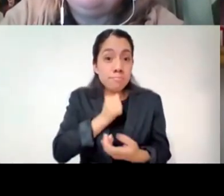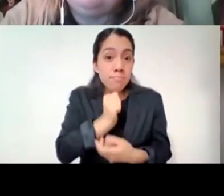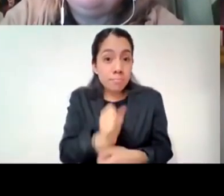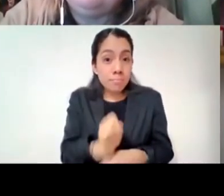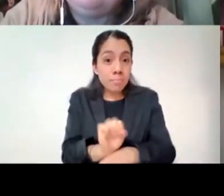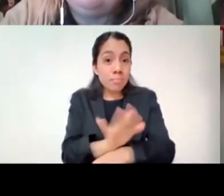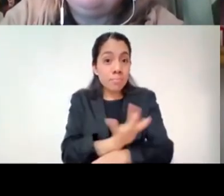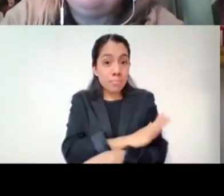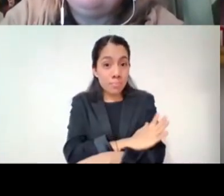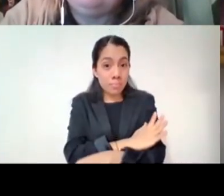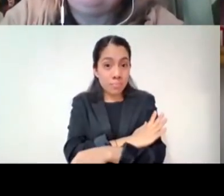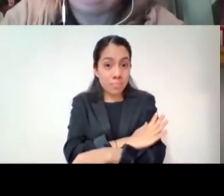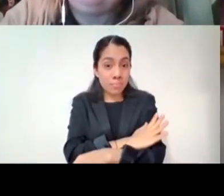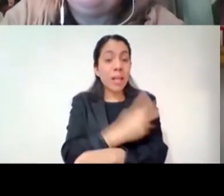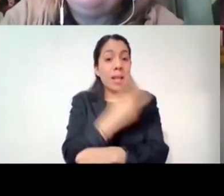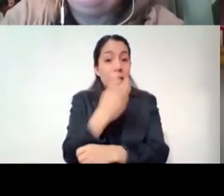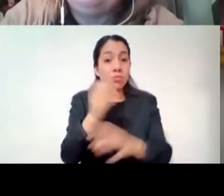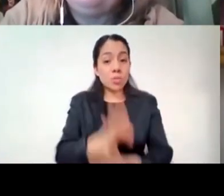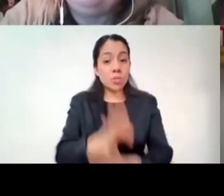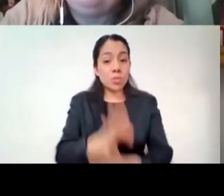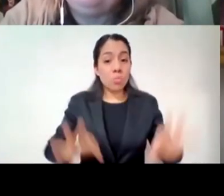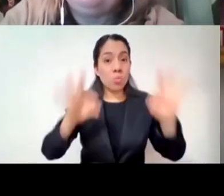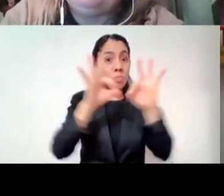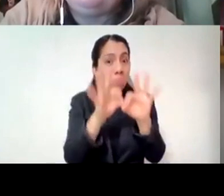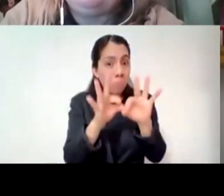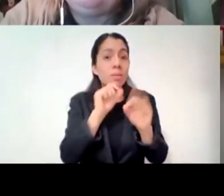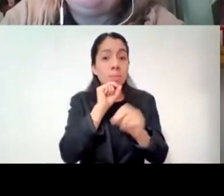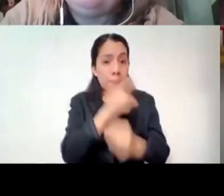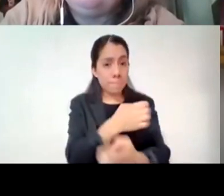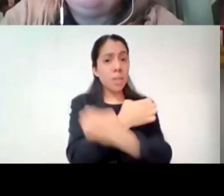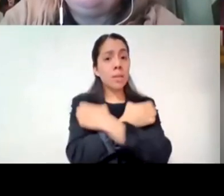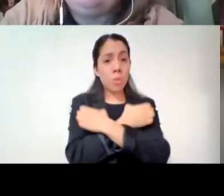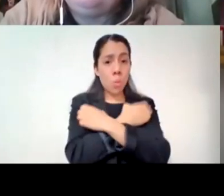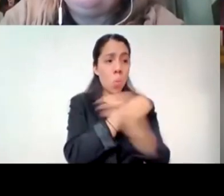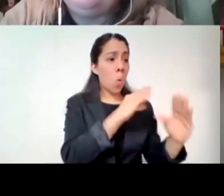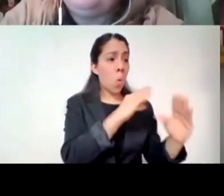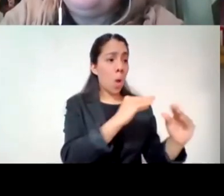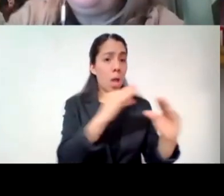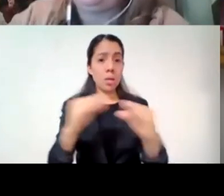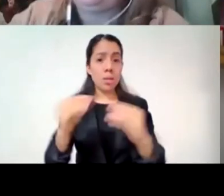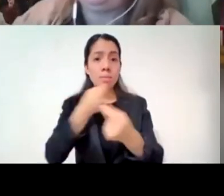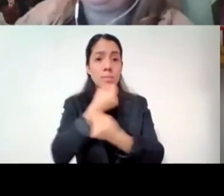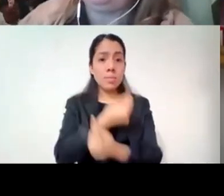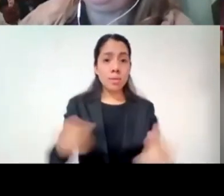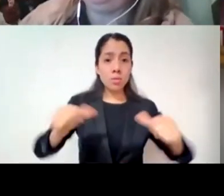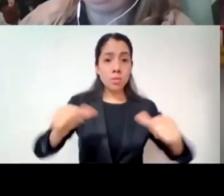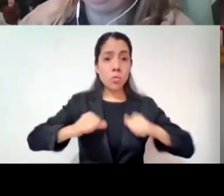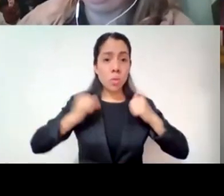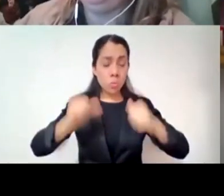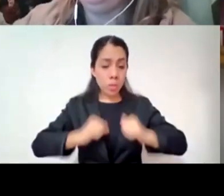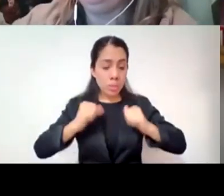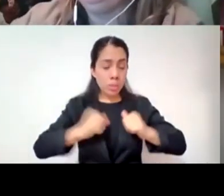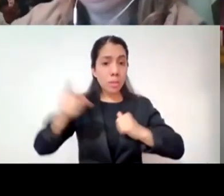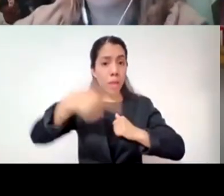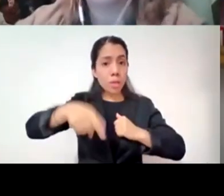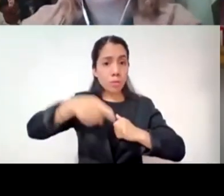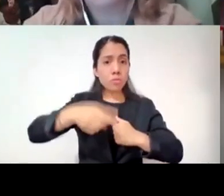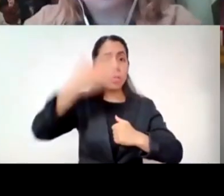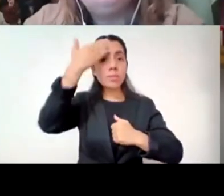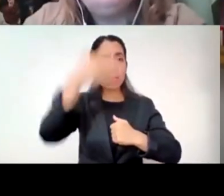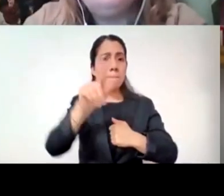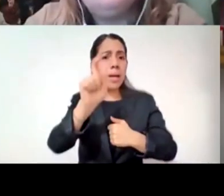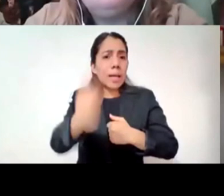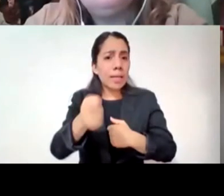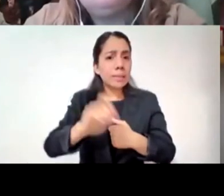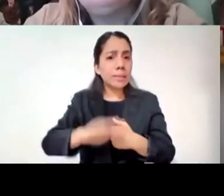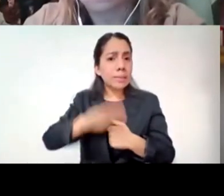intervención reparadora entonces para muchas personas este asunto del shock emocional todo lo que me está pasando me están pasando muchas cosas